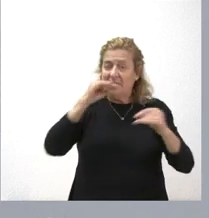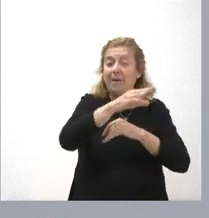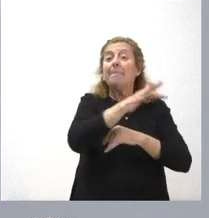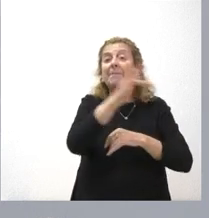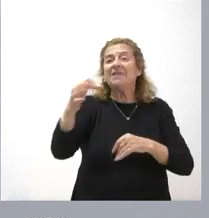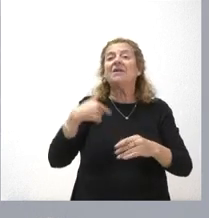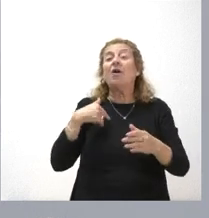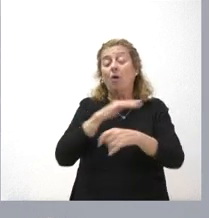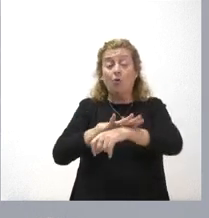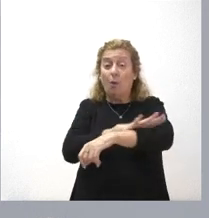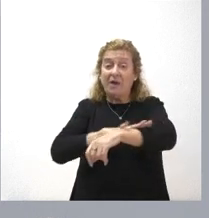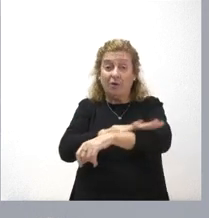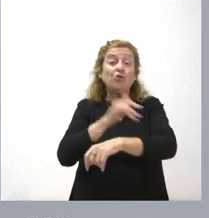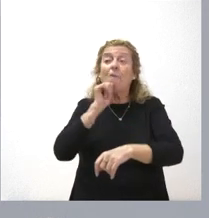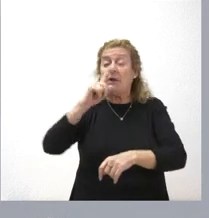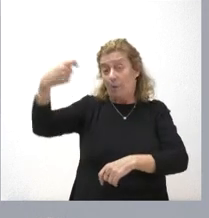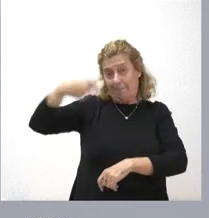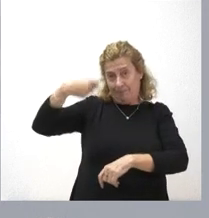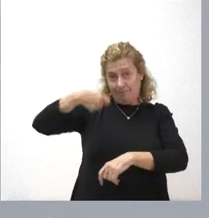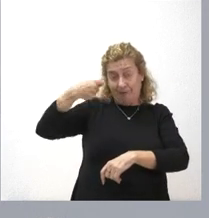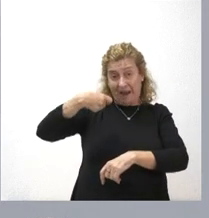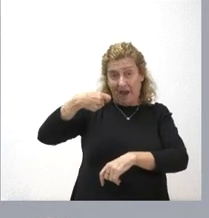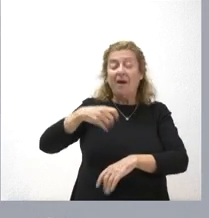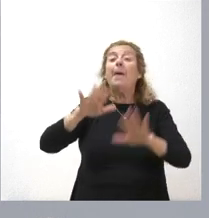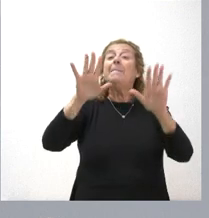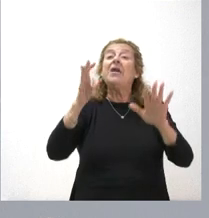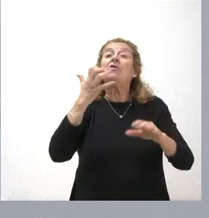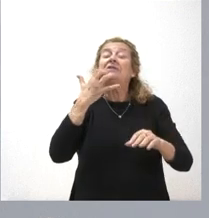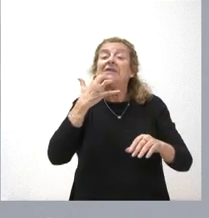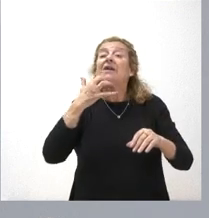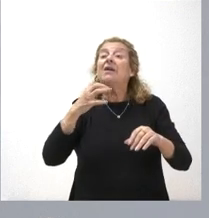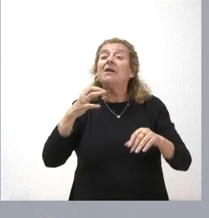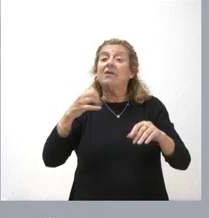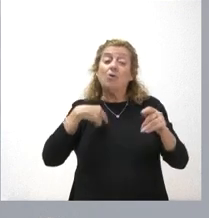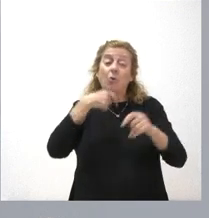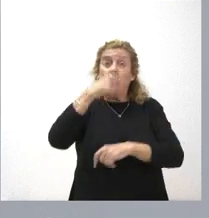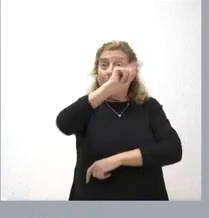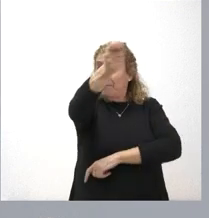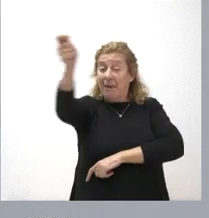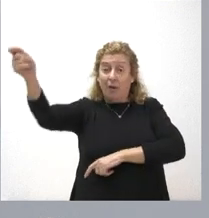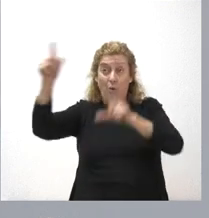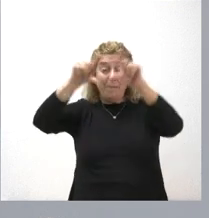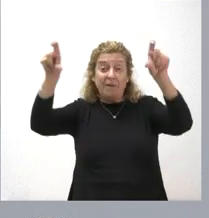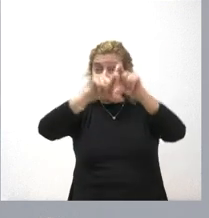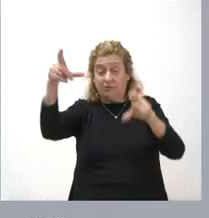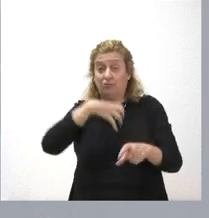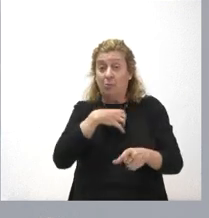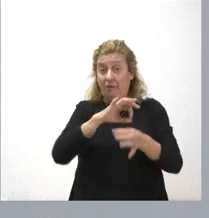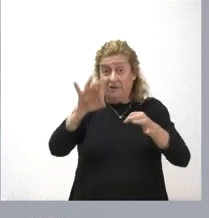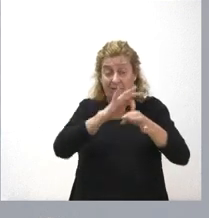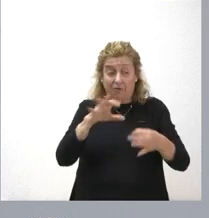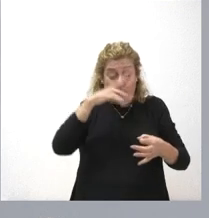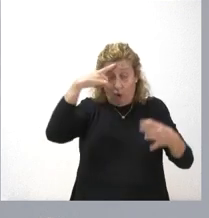adelantar los del Gobierno, que todavía no nos ha pagado, pero que sin cuyo adelanto a los concesionarios no hubieran podido prestar el servicio, porque, lógicamente, ellos